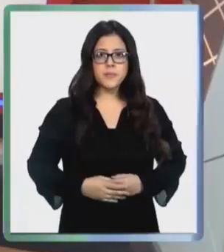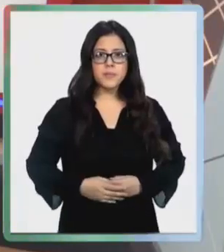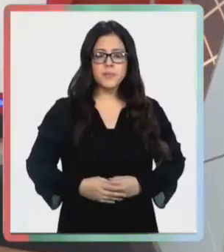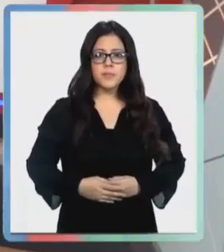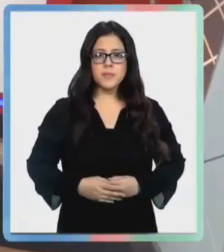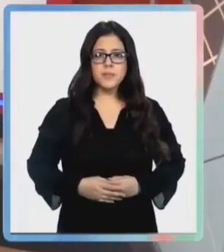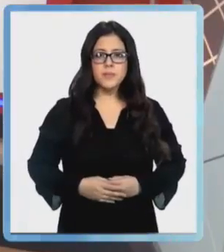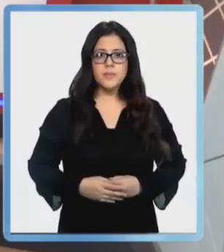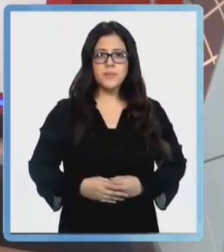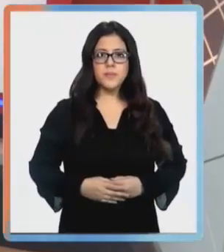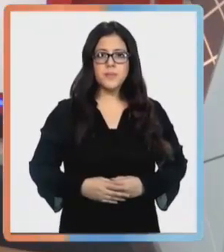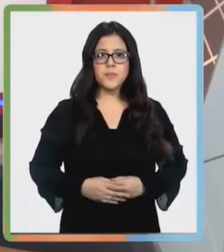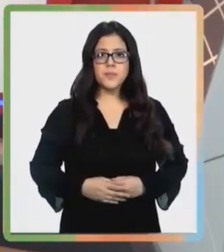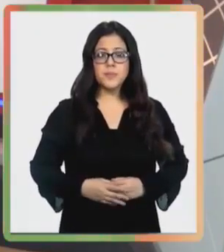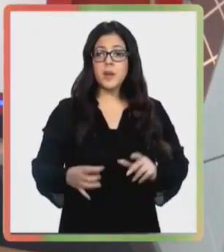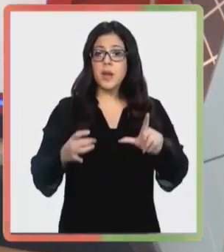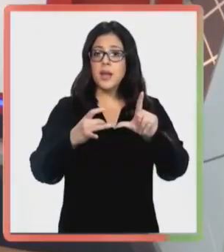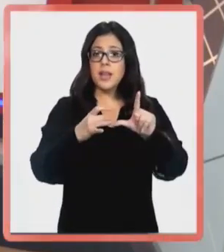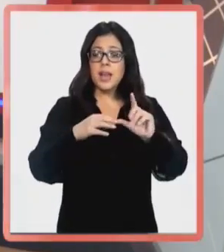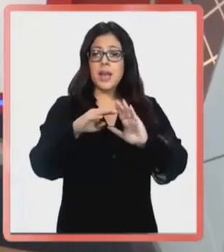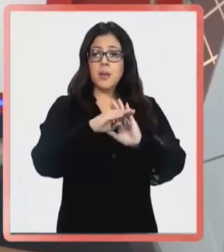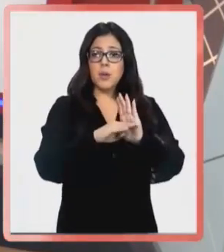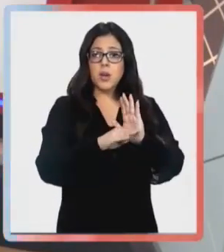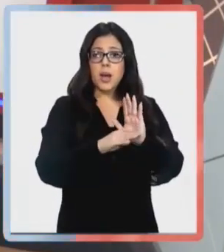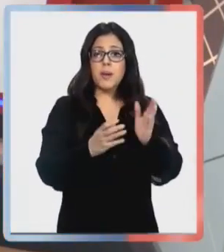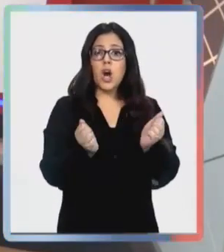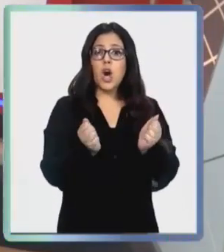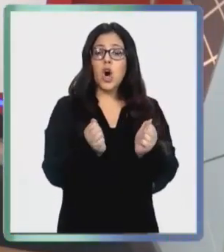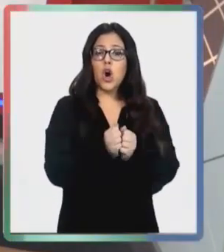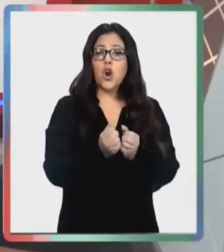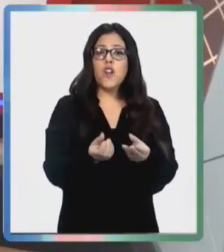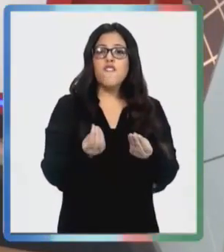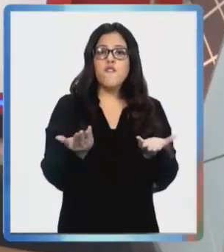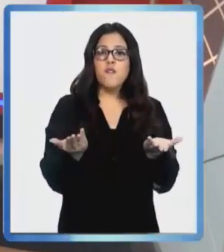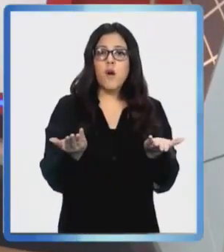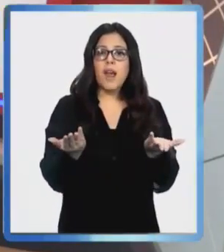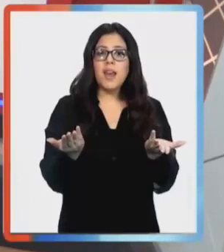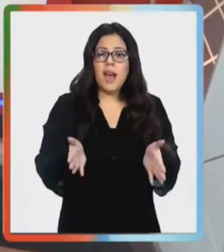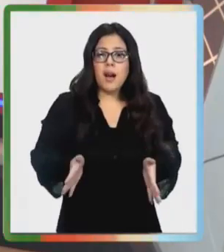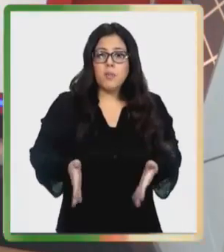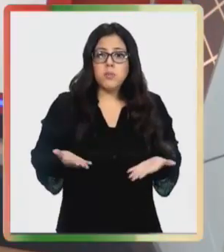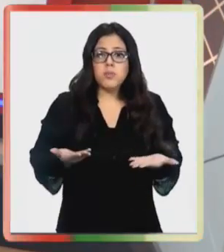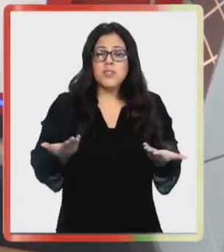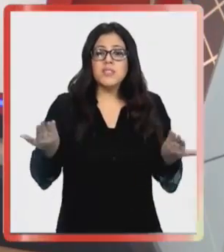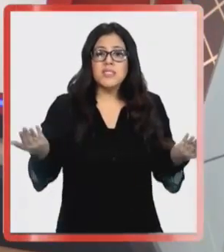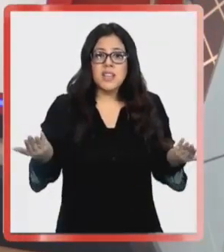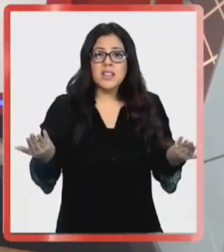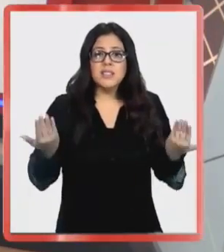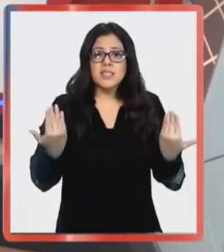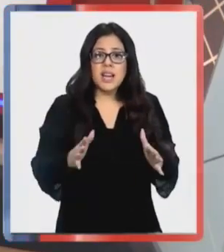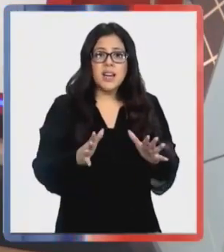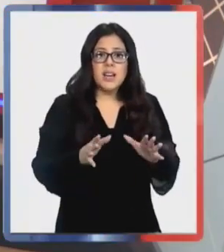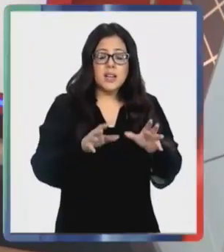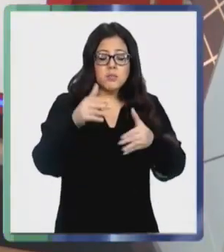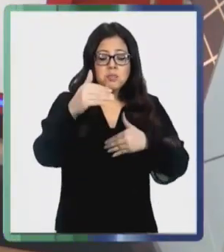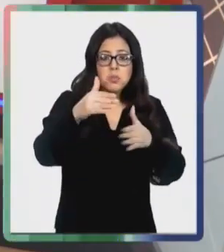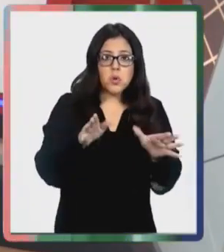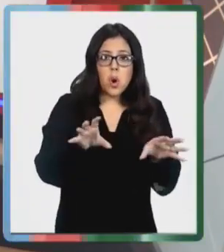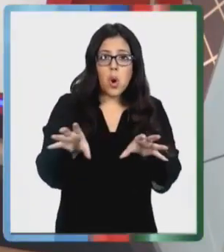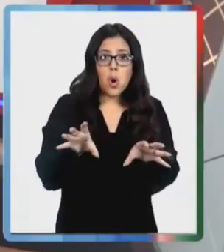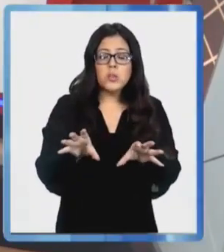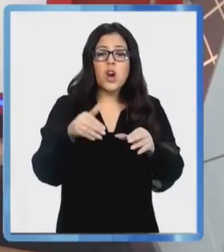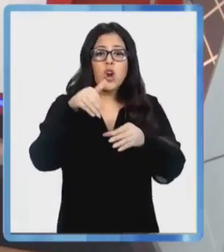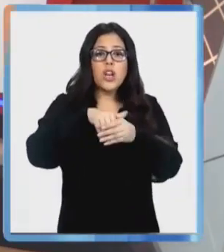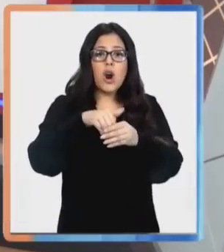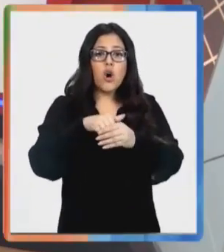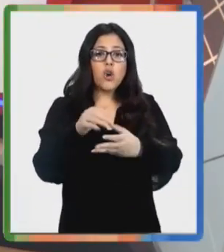En Linares, el programa Con Buena Energía entregó kits de ahorro energético y una capacitación para 60 personas. El objetivo es